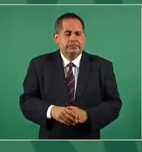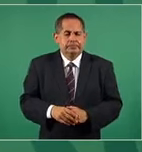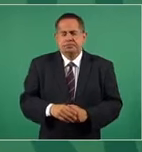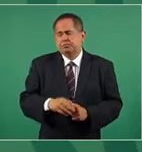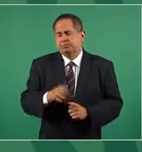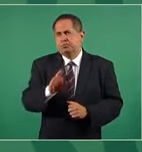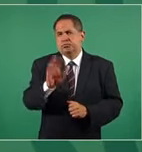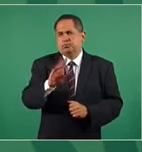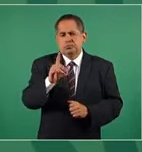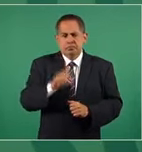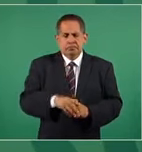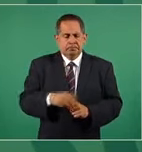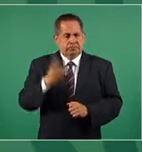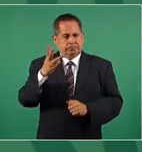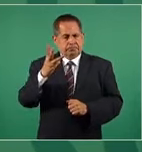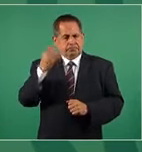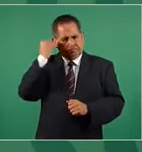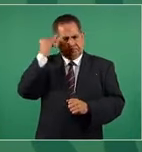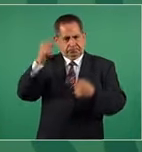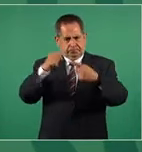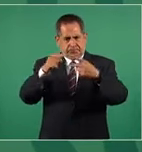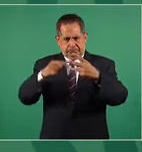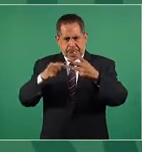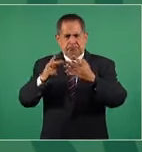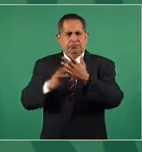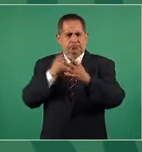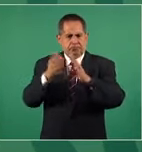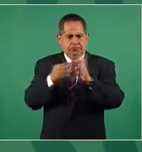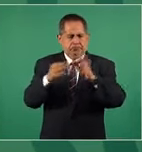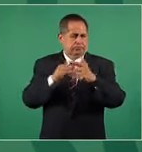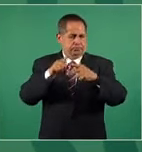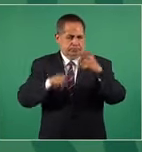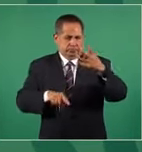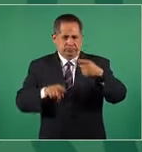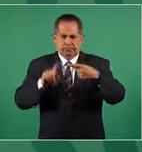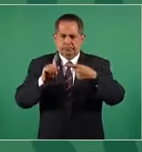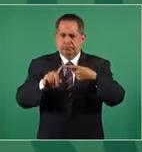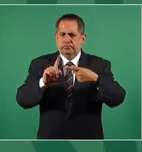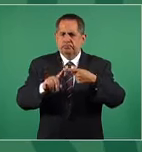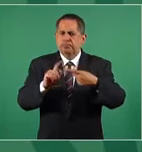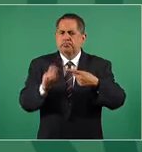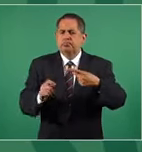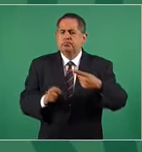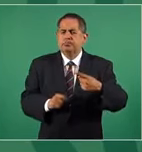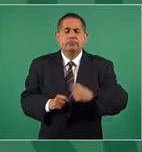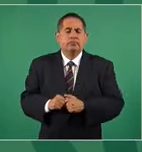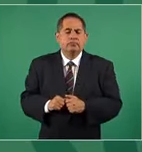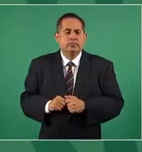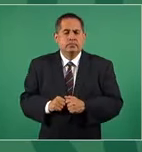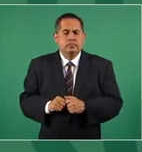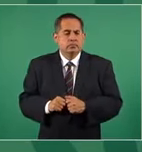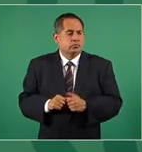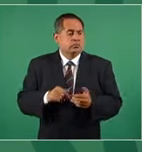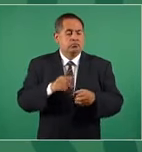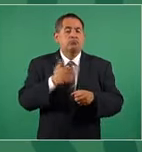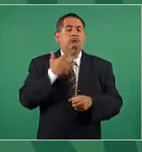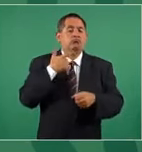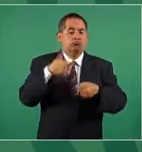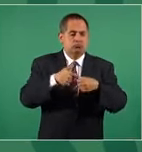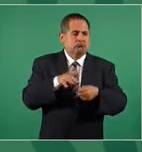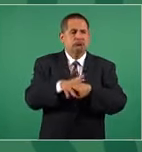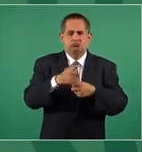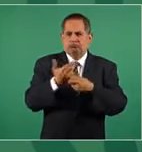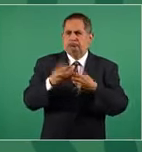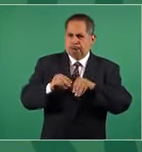Son tres medidas las repito Primero que se garantice el abasto del gas